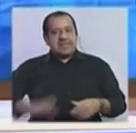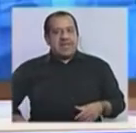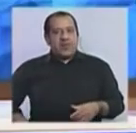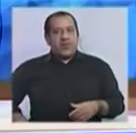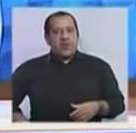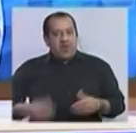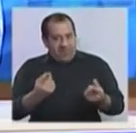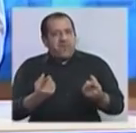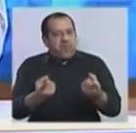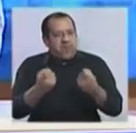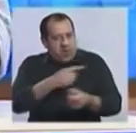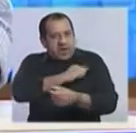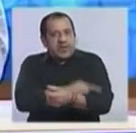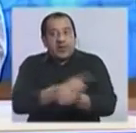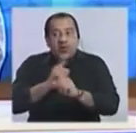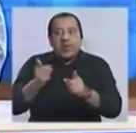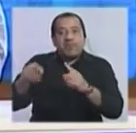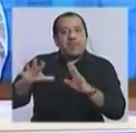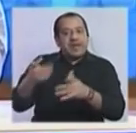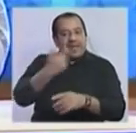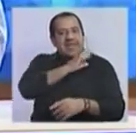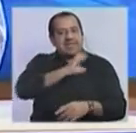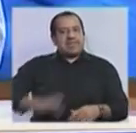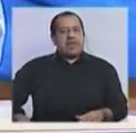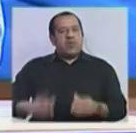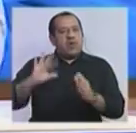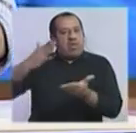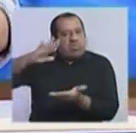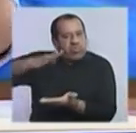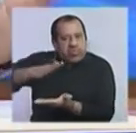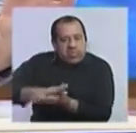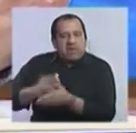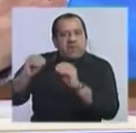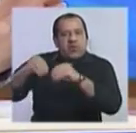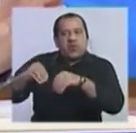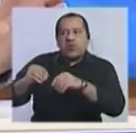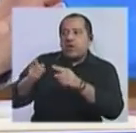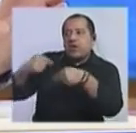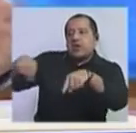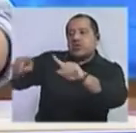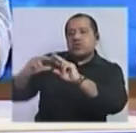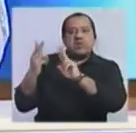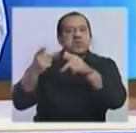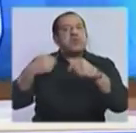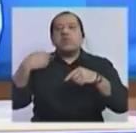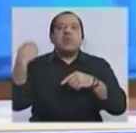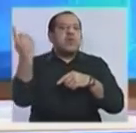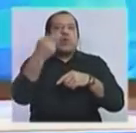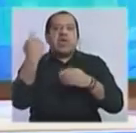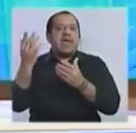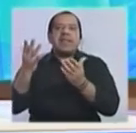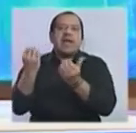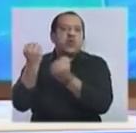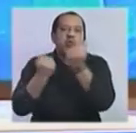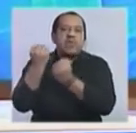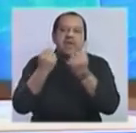debilitarlo porque explícitamente han dicho que para ellos el mercado es el gran asignador y el Estado tiene que